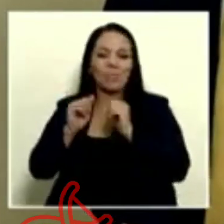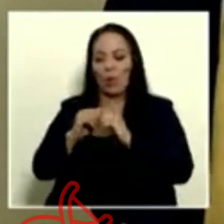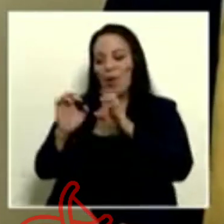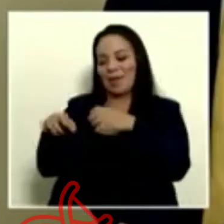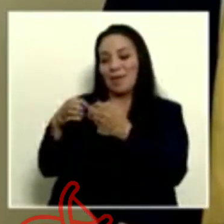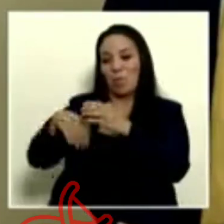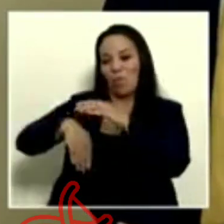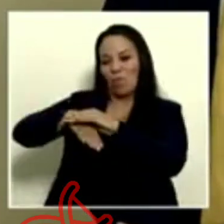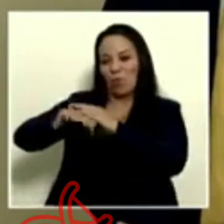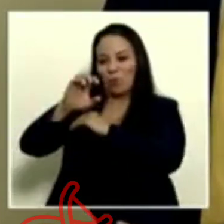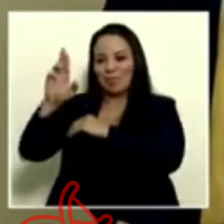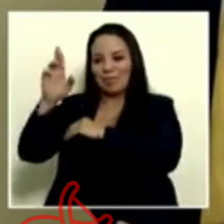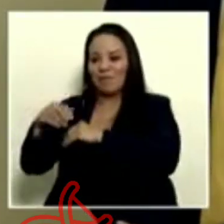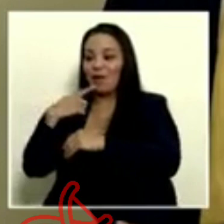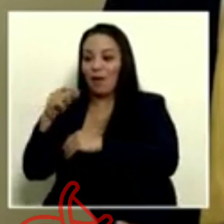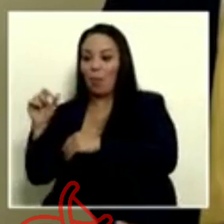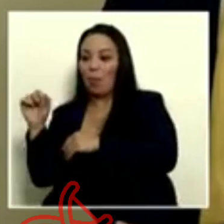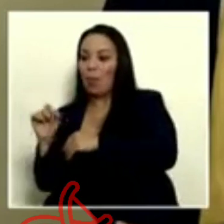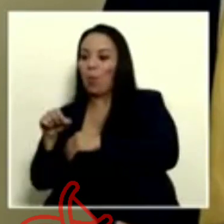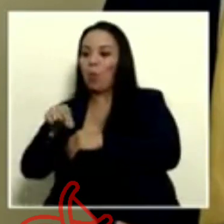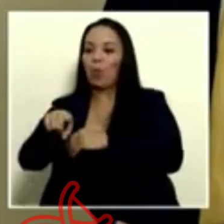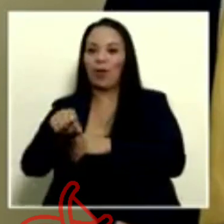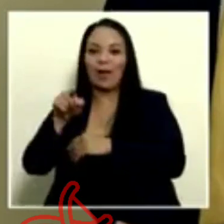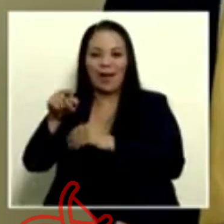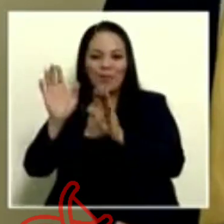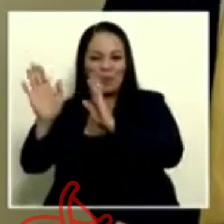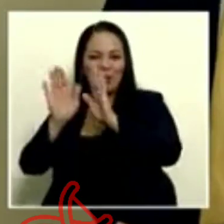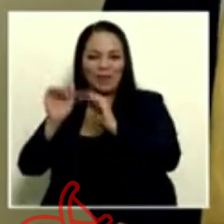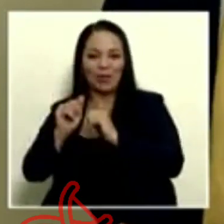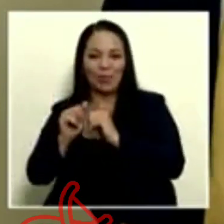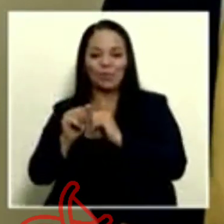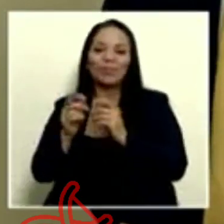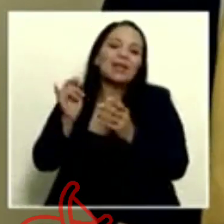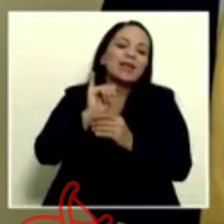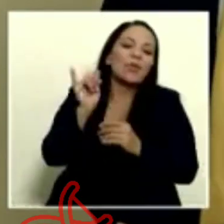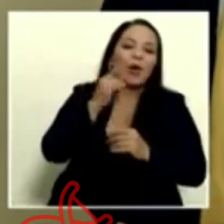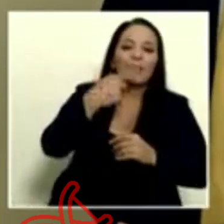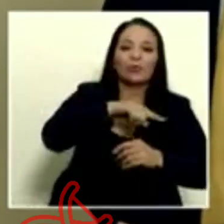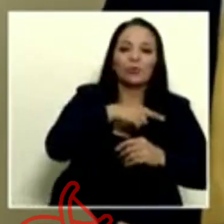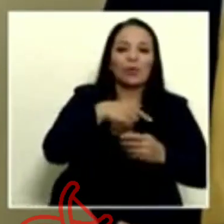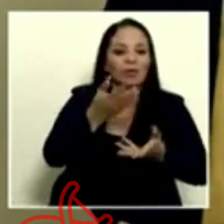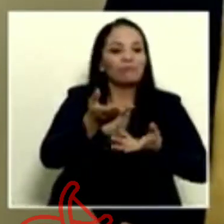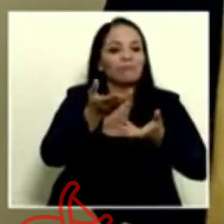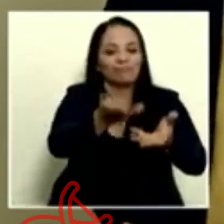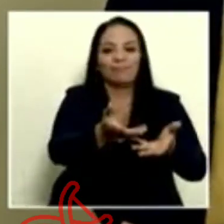Legislativa. Ojalá lo valoren, porque estamos hablando de gente pequeña. Aquí no son los grandes los que se van a beneficiar.